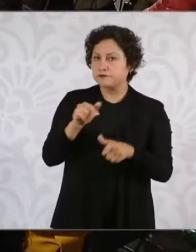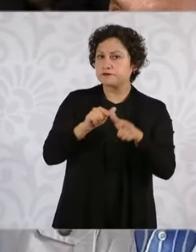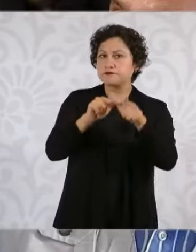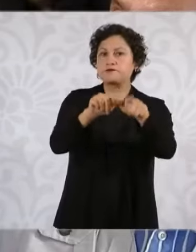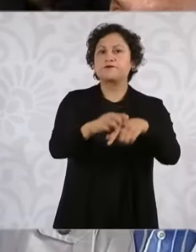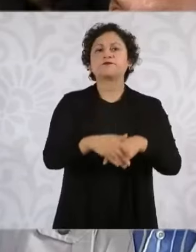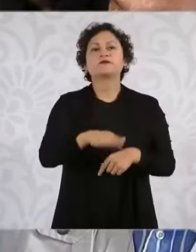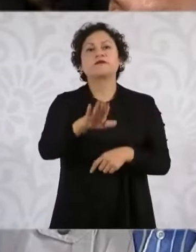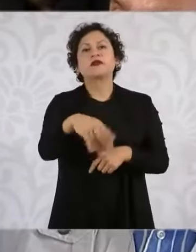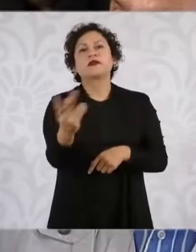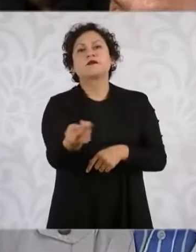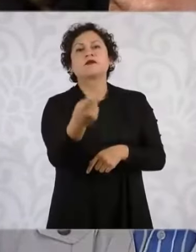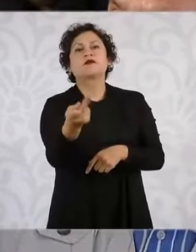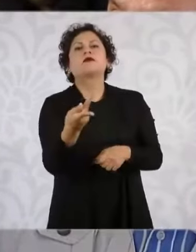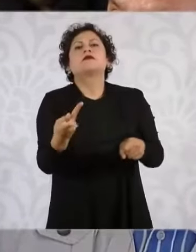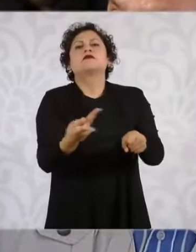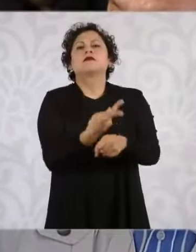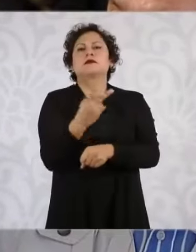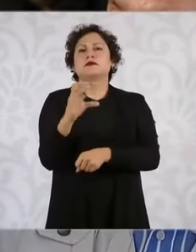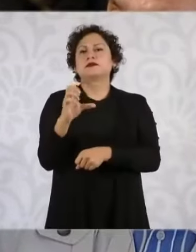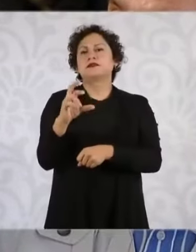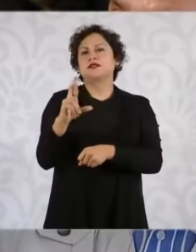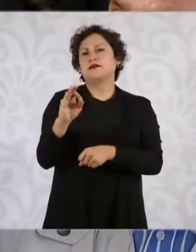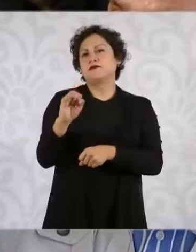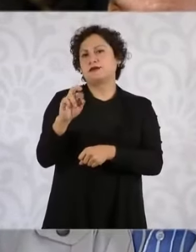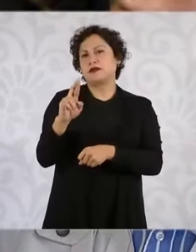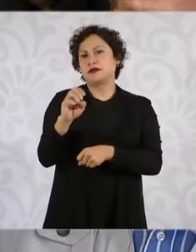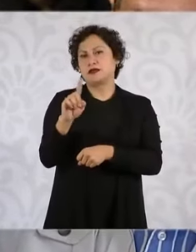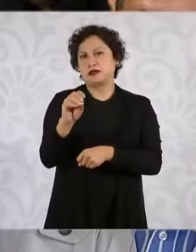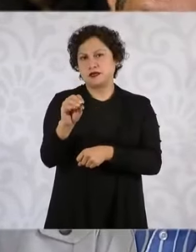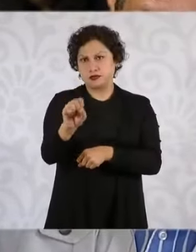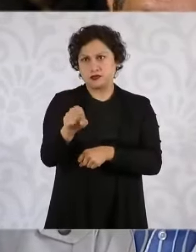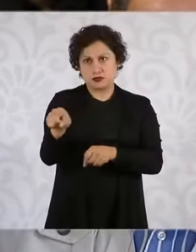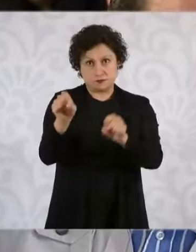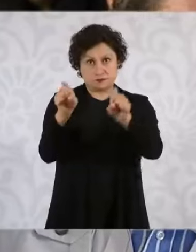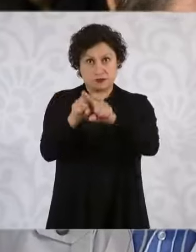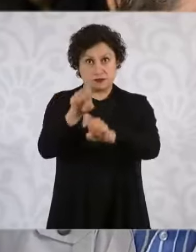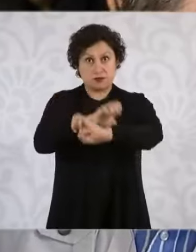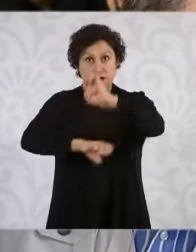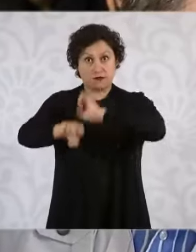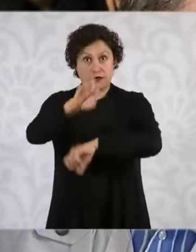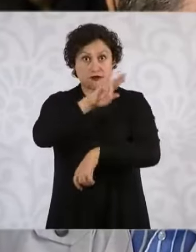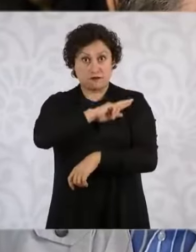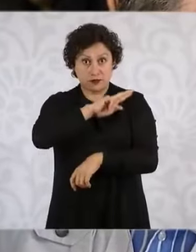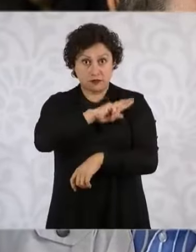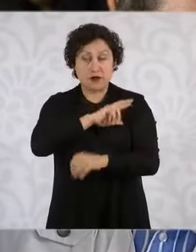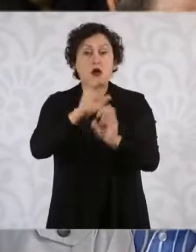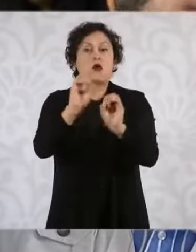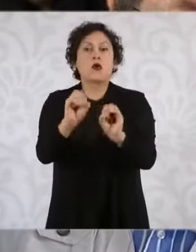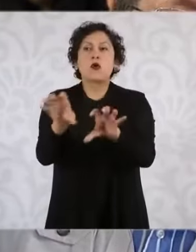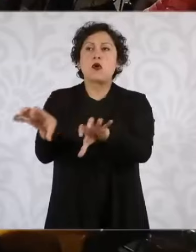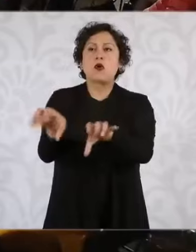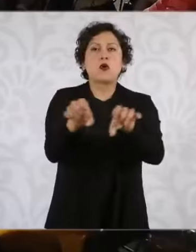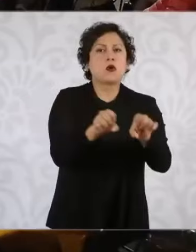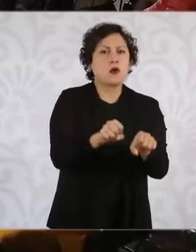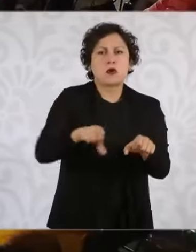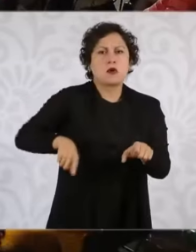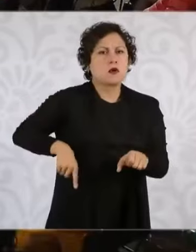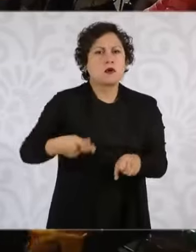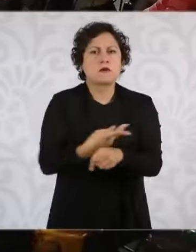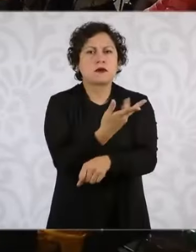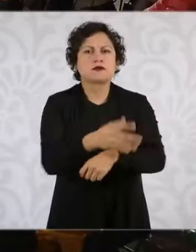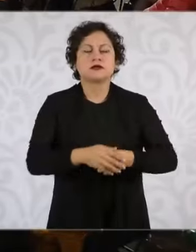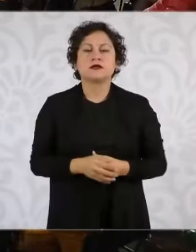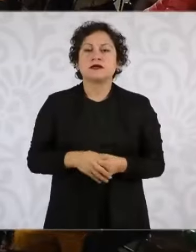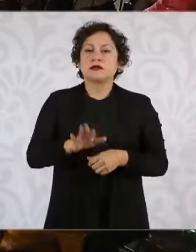de los ceferezos. Si siguen siendo administrados por empresas privadas o si se van a recuperar o qué va a pasar. Ahí